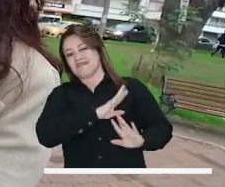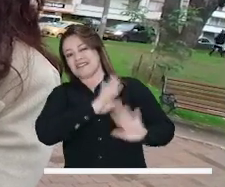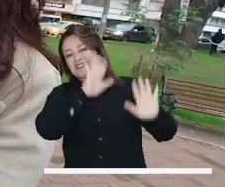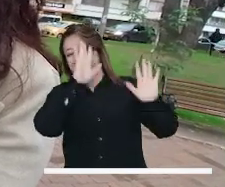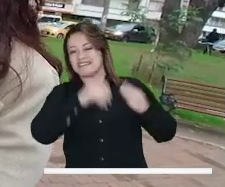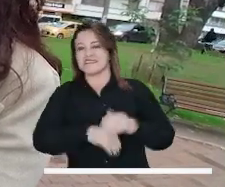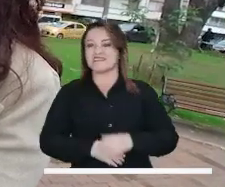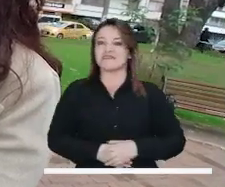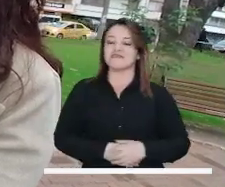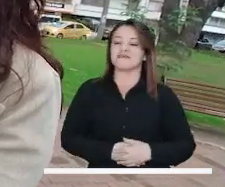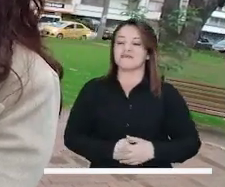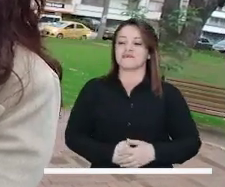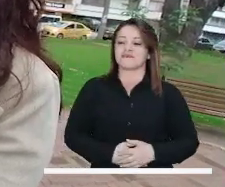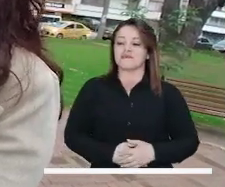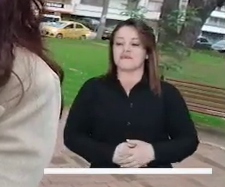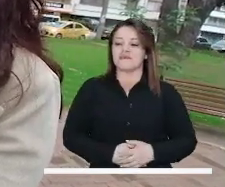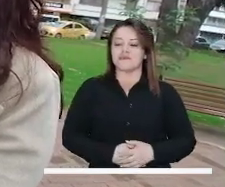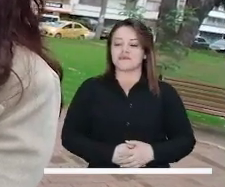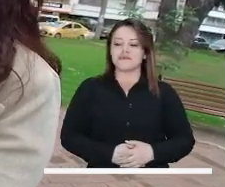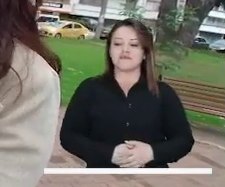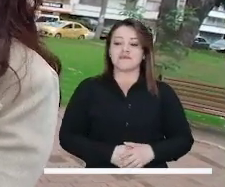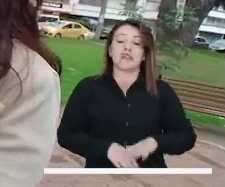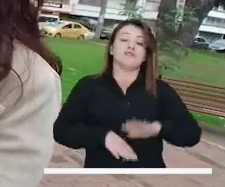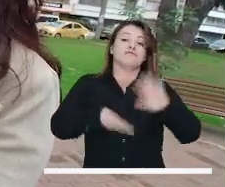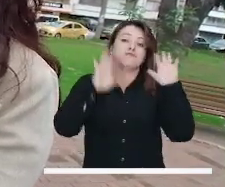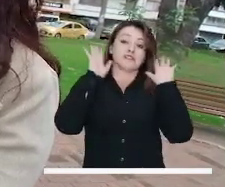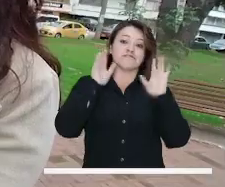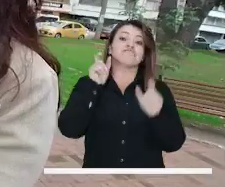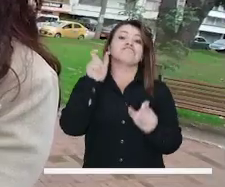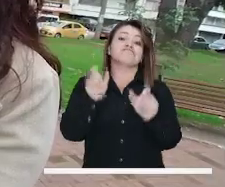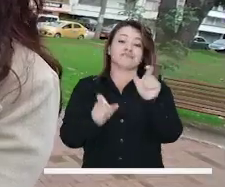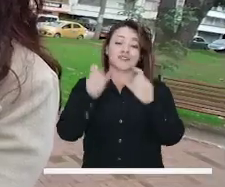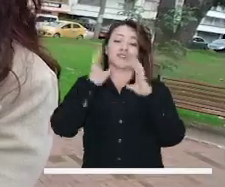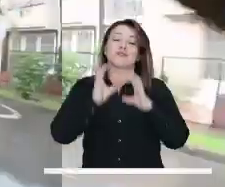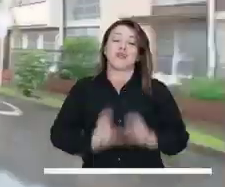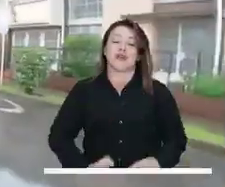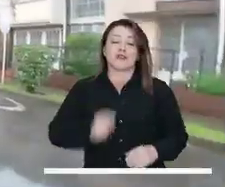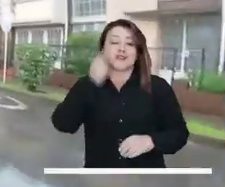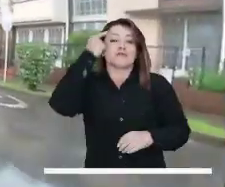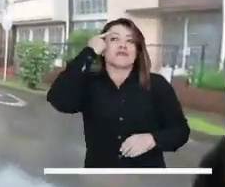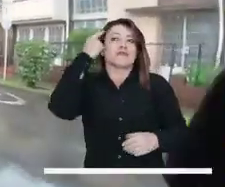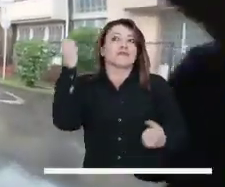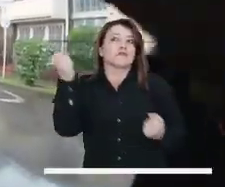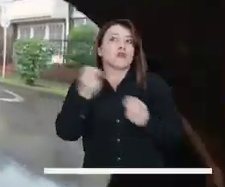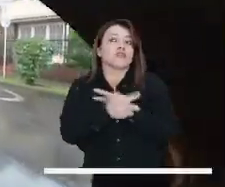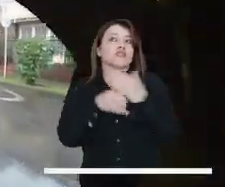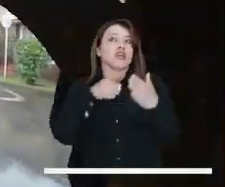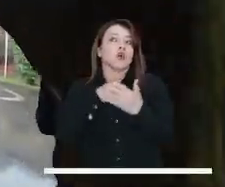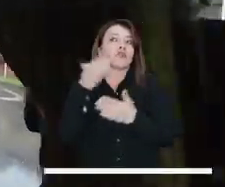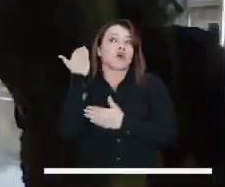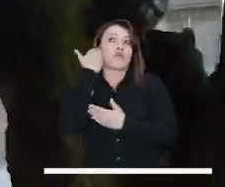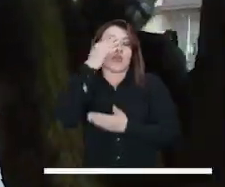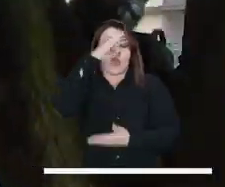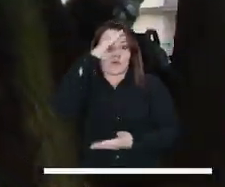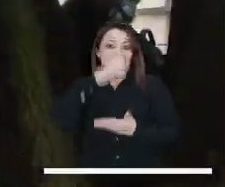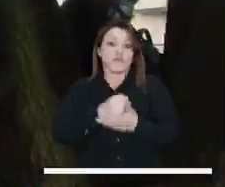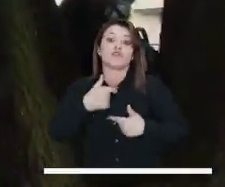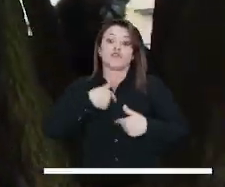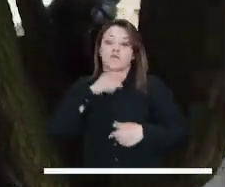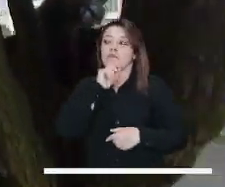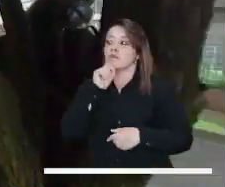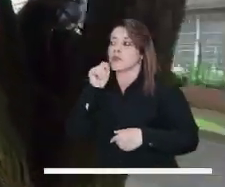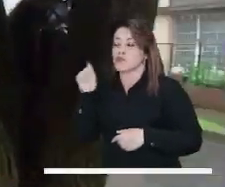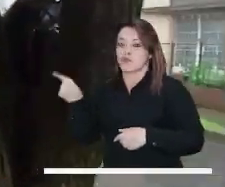es como, amigo, o sea, por favor, estamos haciendo en 2023, no seas tan bobo. Pues bien, Yuli, esto es lo que piensan los